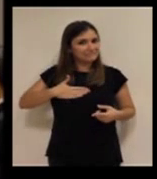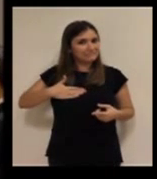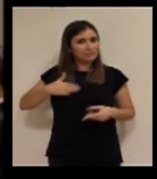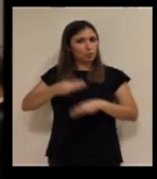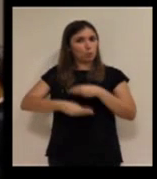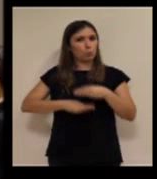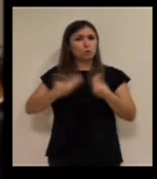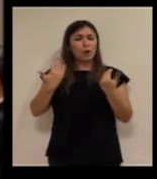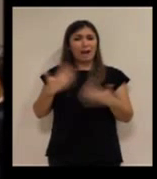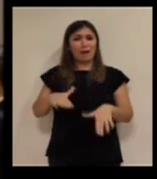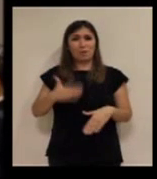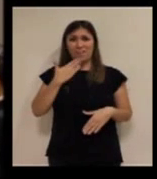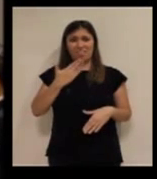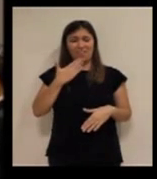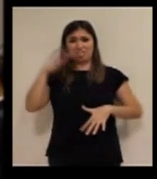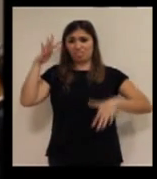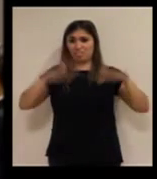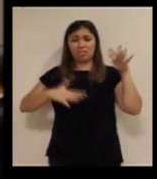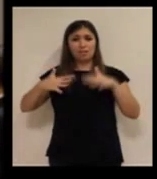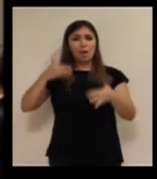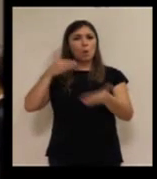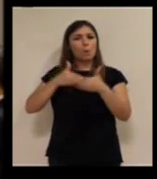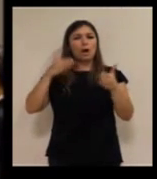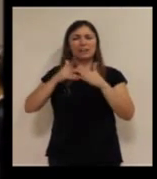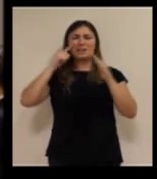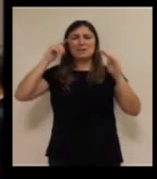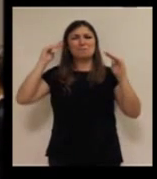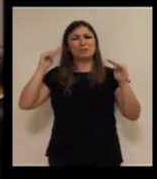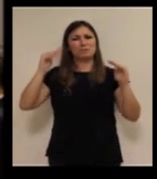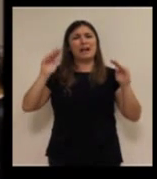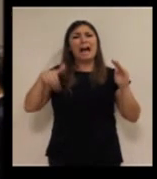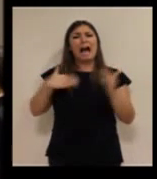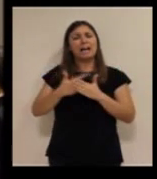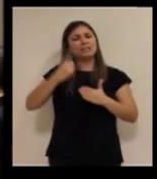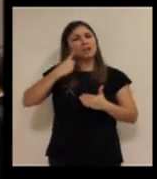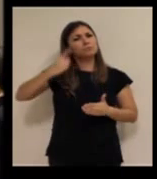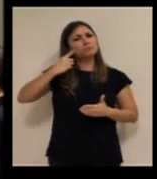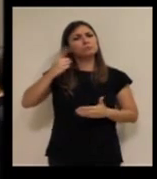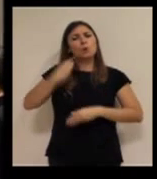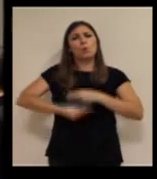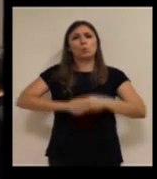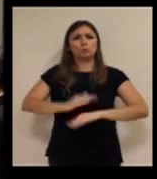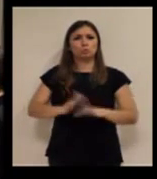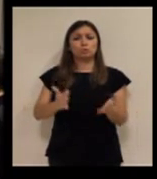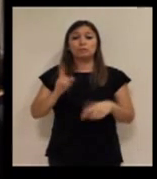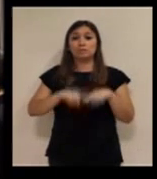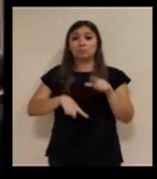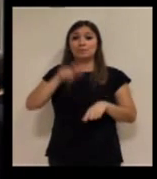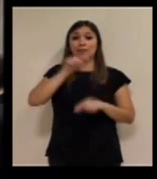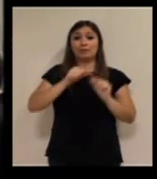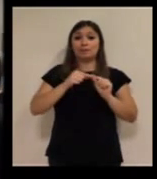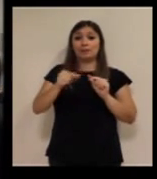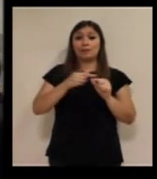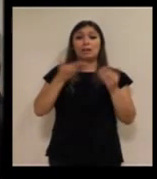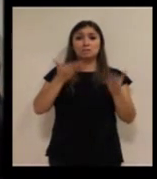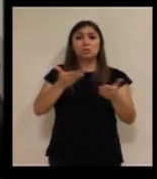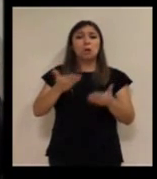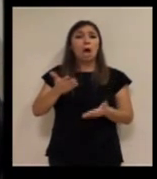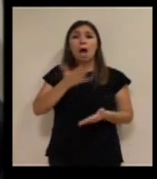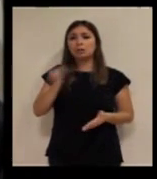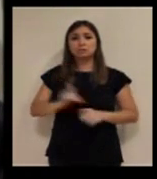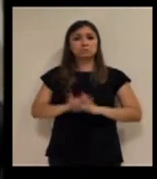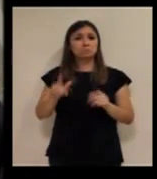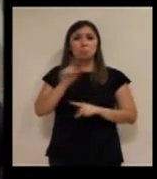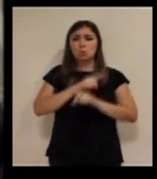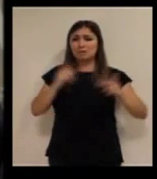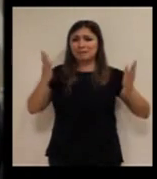barrera cambia de tamaño y disminuye y disminuye hasta desaparecer. Entonces hay gente que utiliza la teleexistencia sin ningún problema,